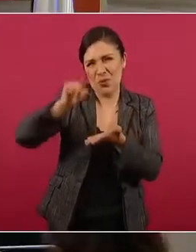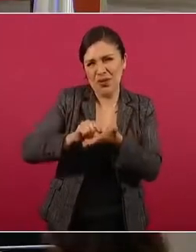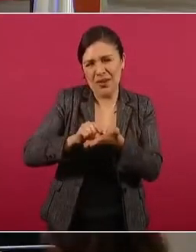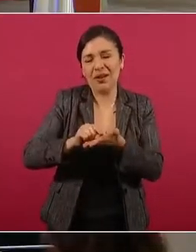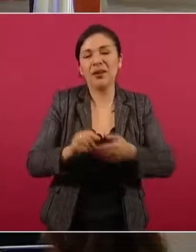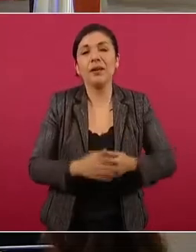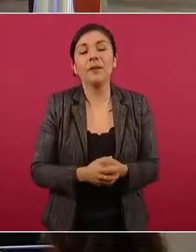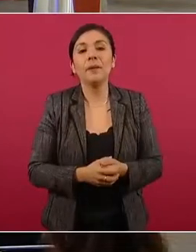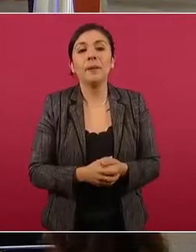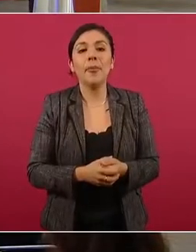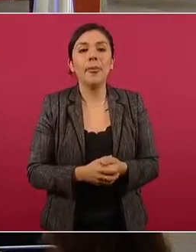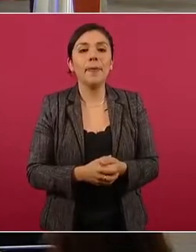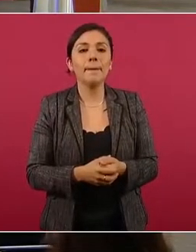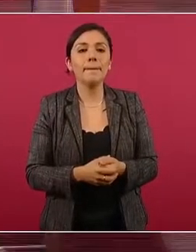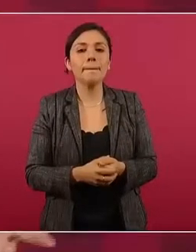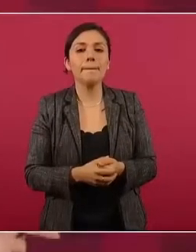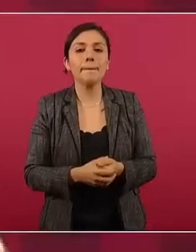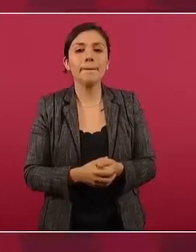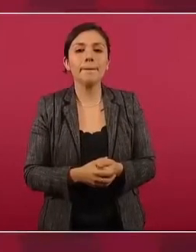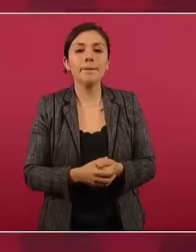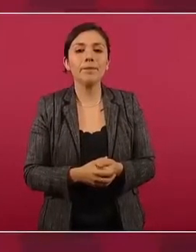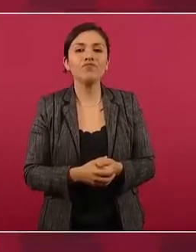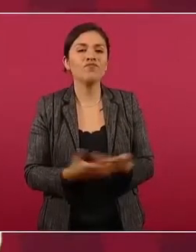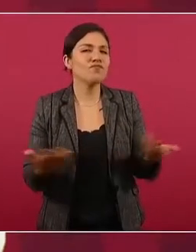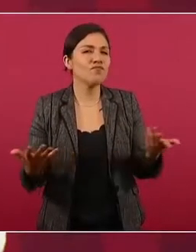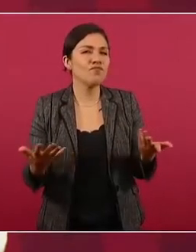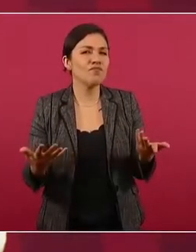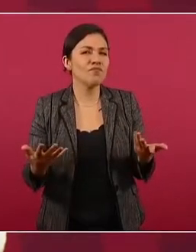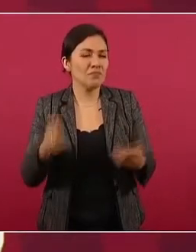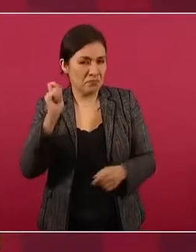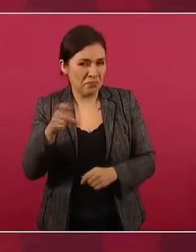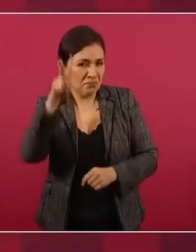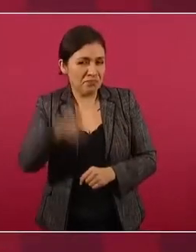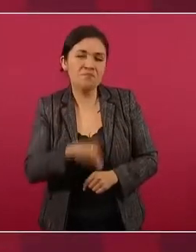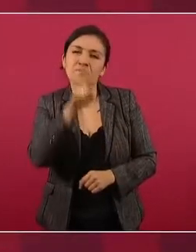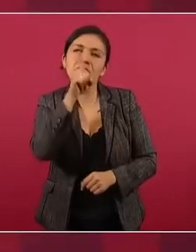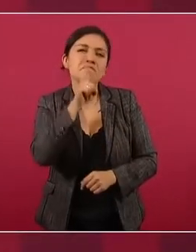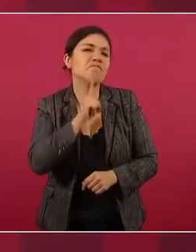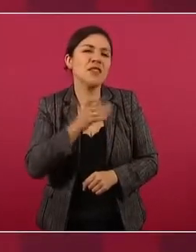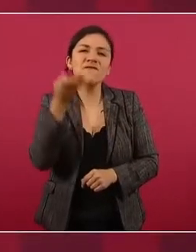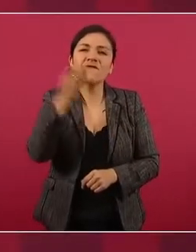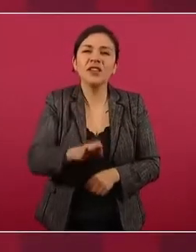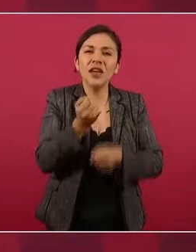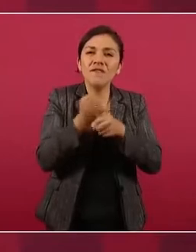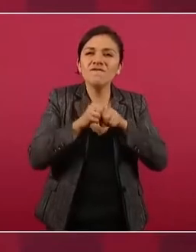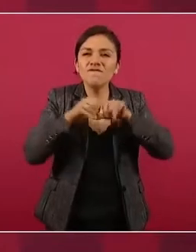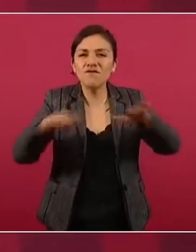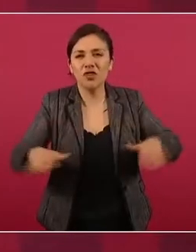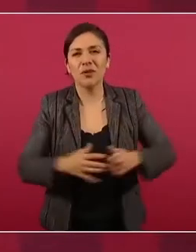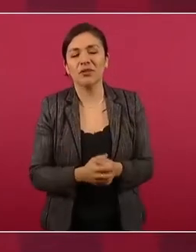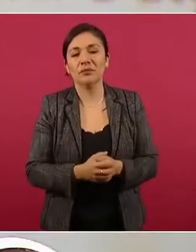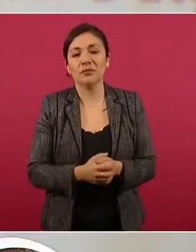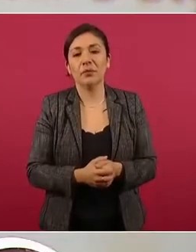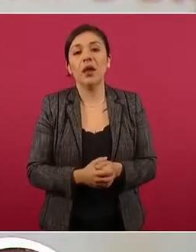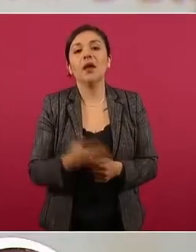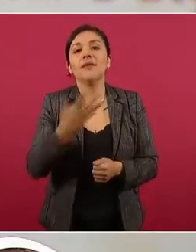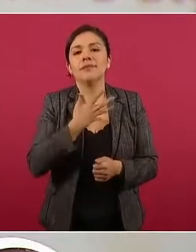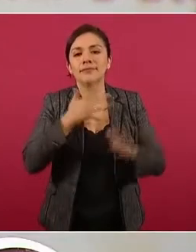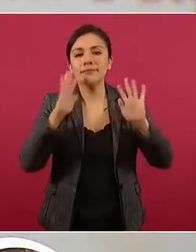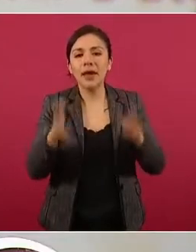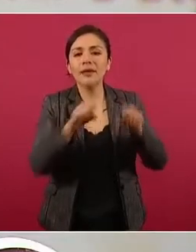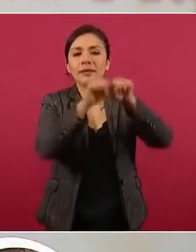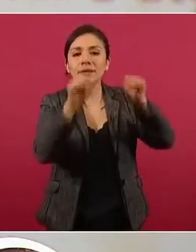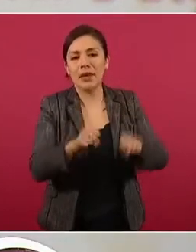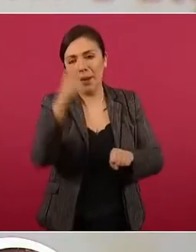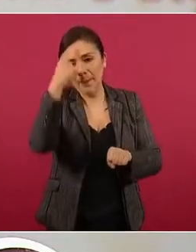pues existe Infodemia, la iniciativa del Sistema Público de Radiodifusión,